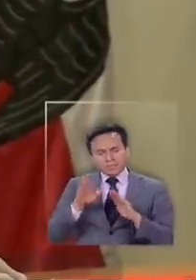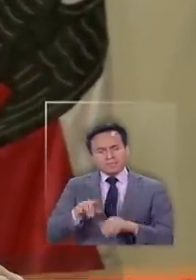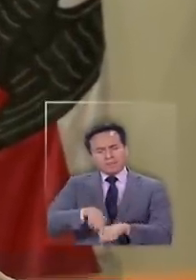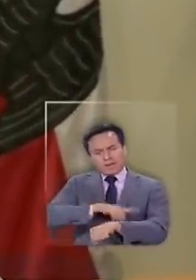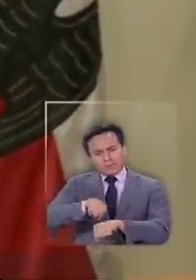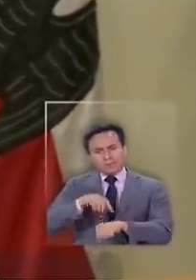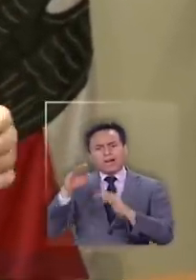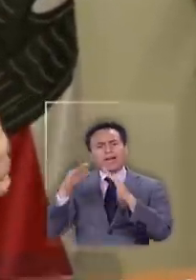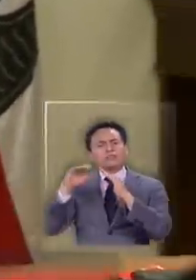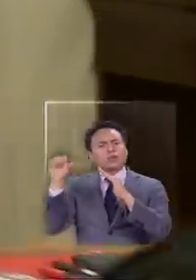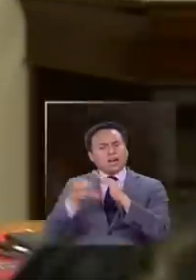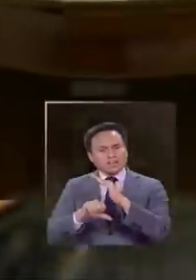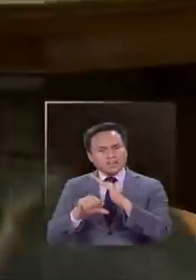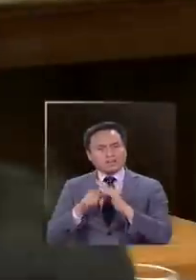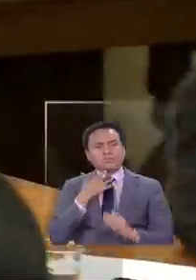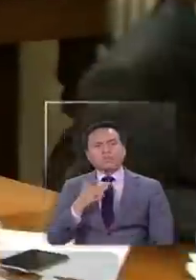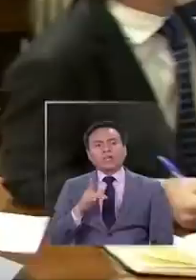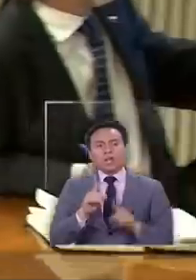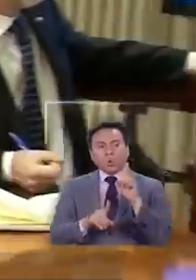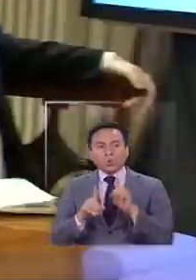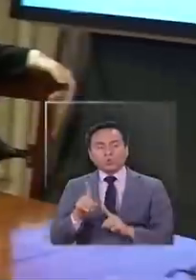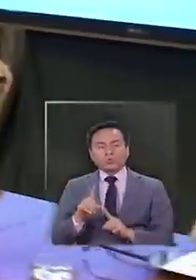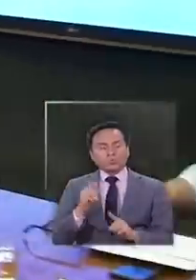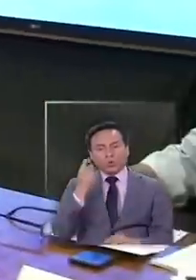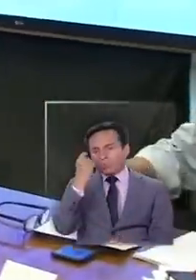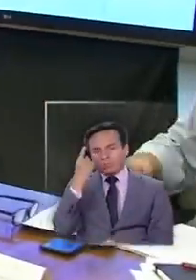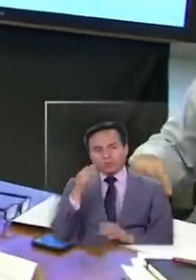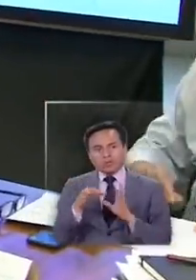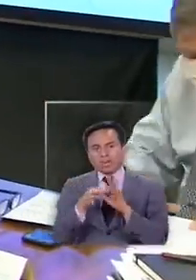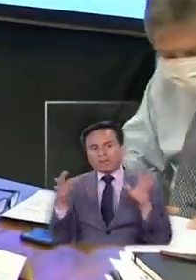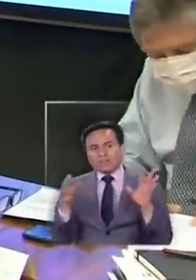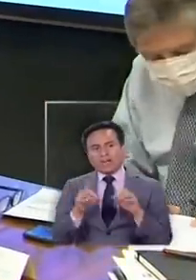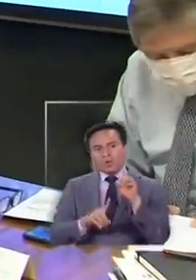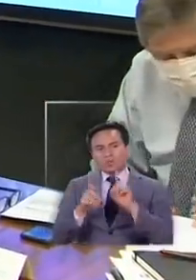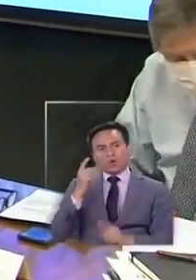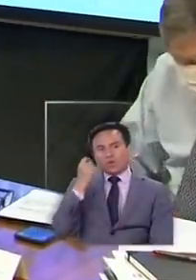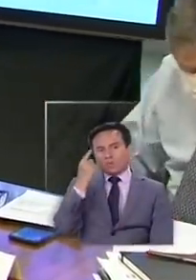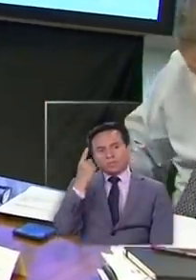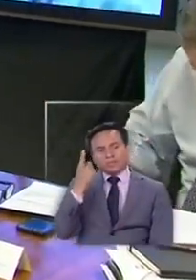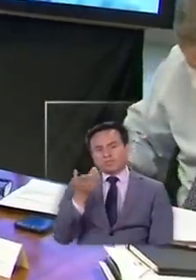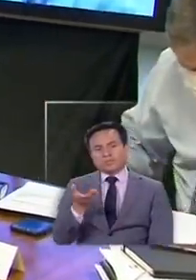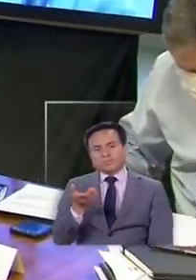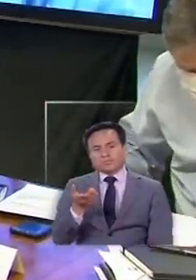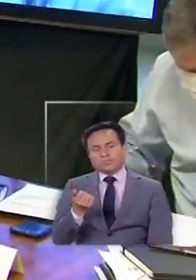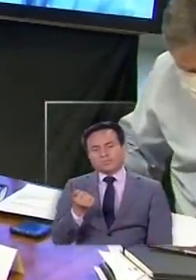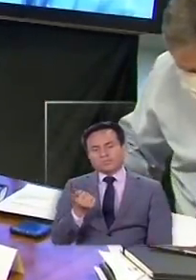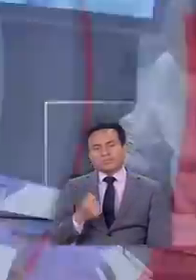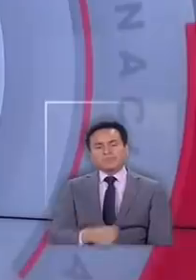tiempo posible en su casa porque algunos no han comprendido la gravedad de esta situación y